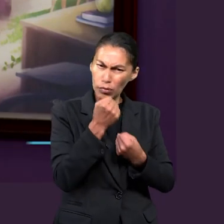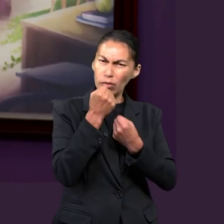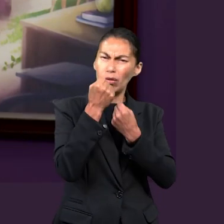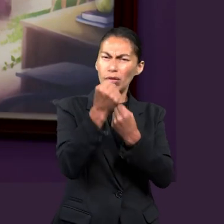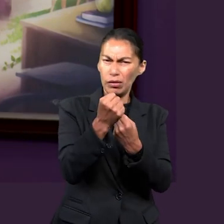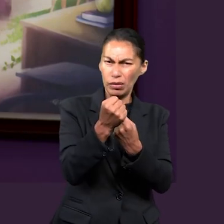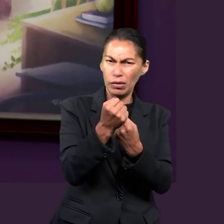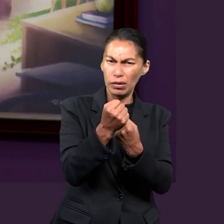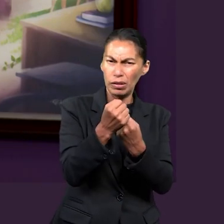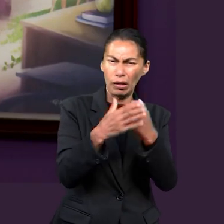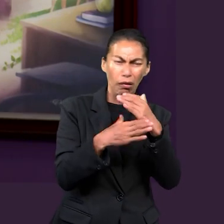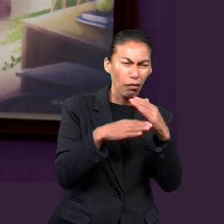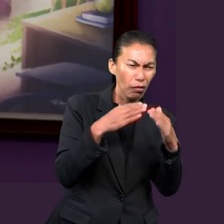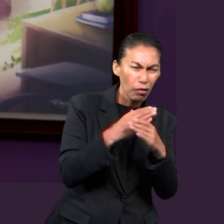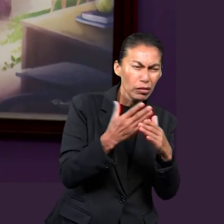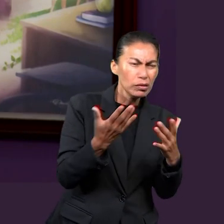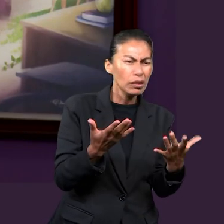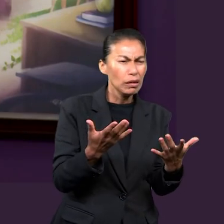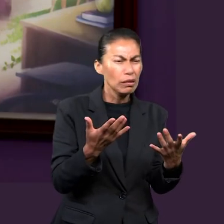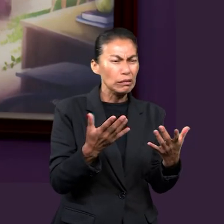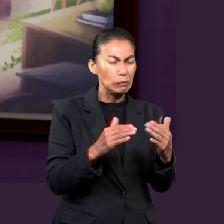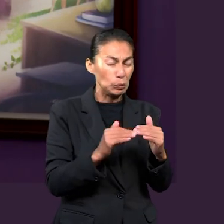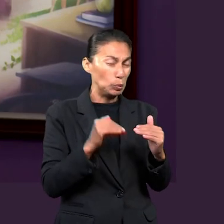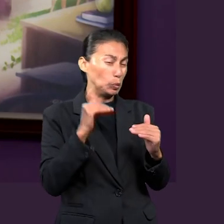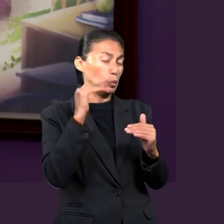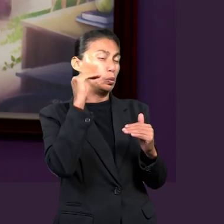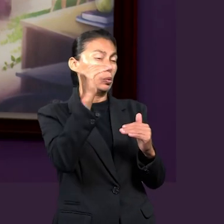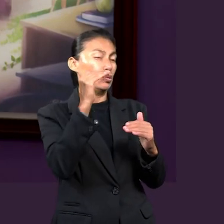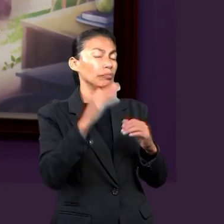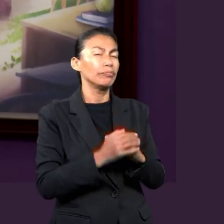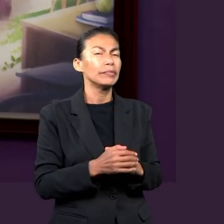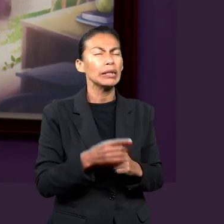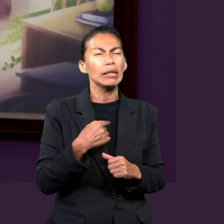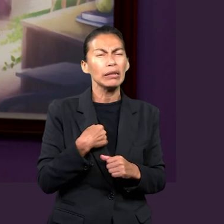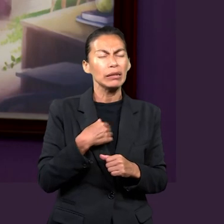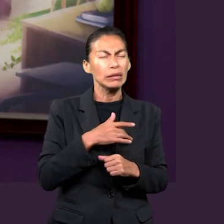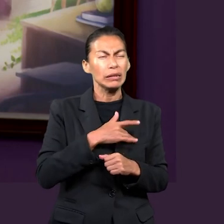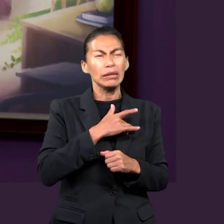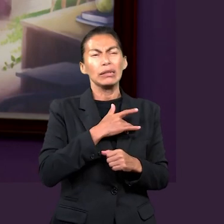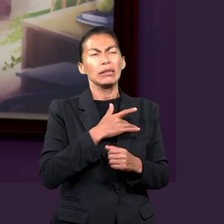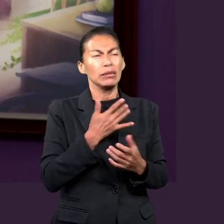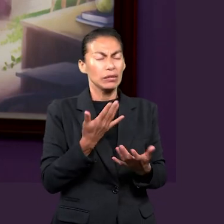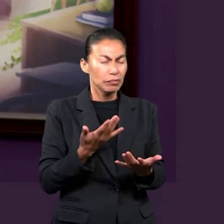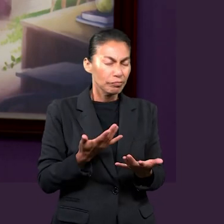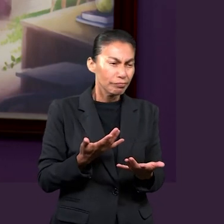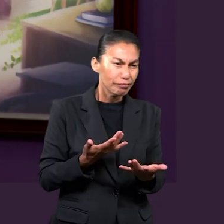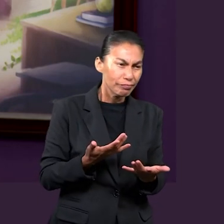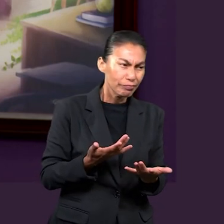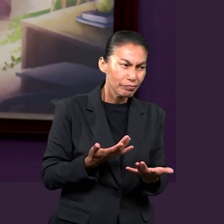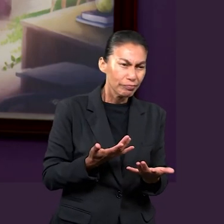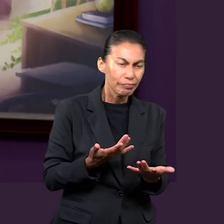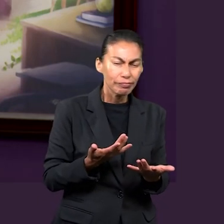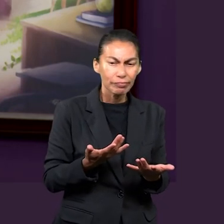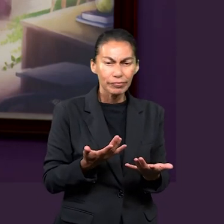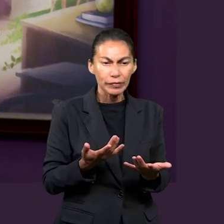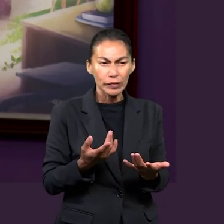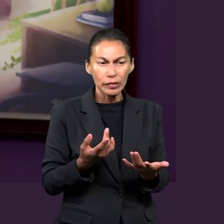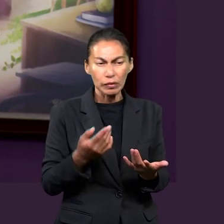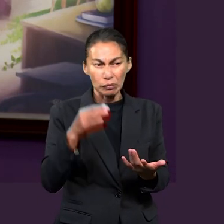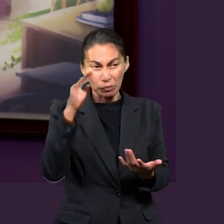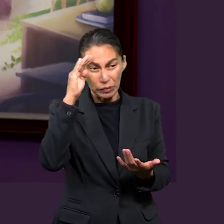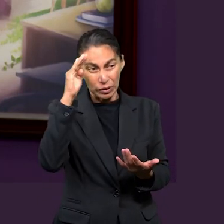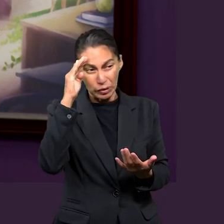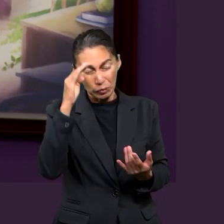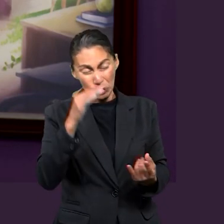poderíos, a cosas grandes. Exacto. Y sabe que se me hace, o al mencionar estas